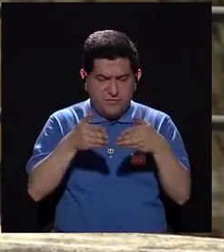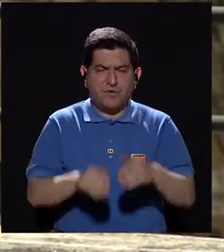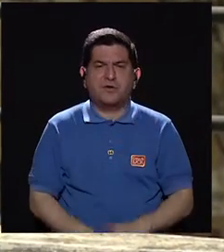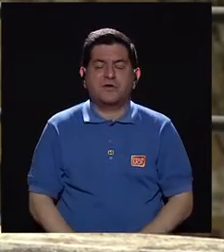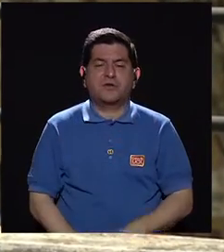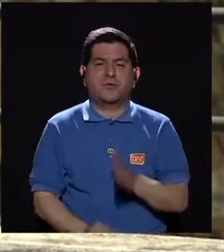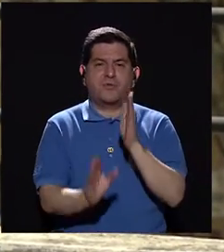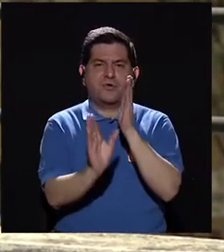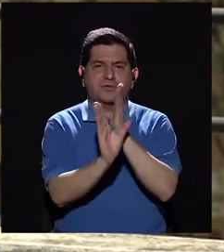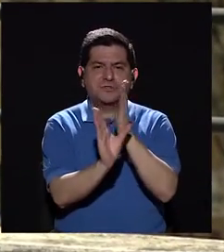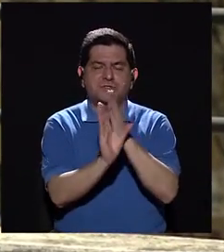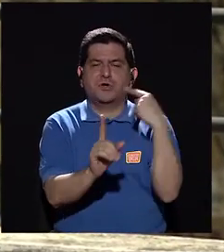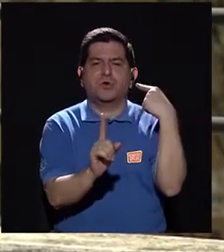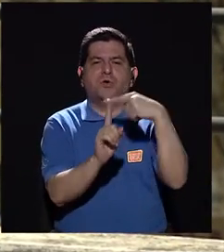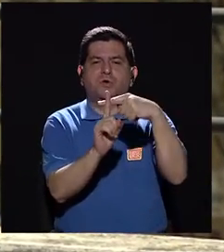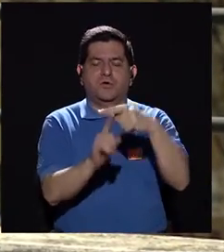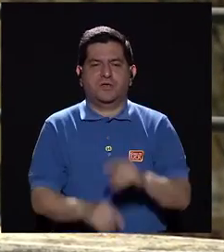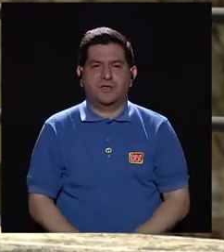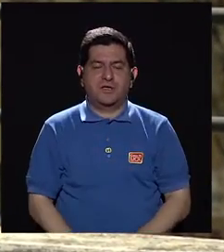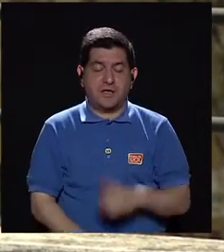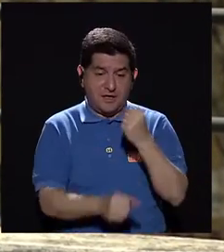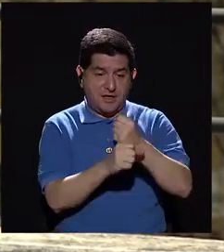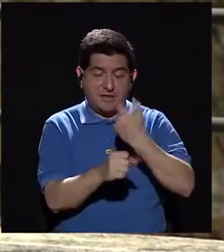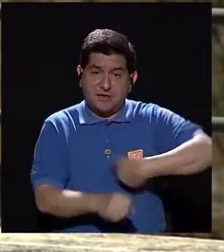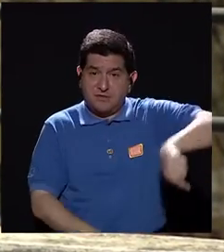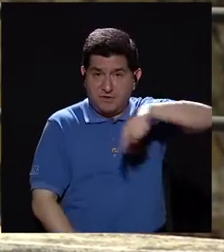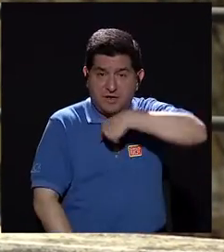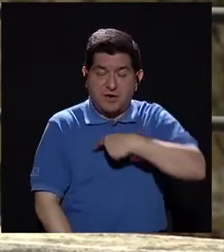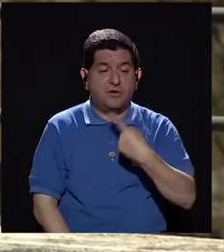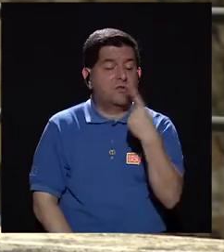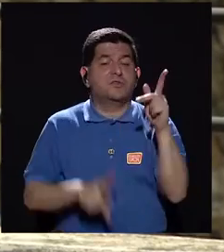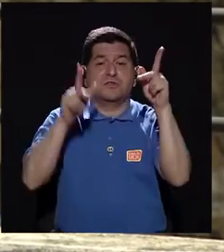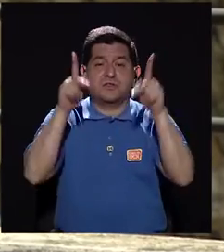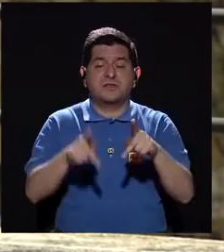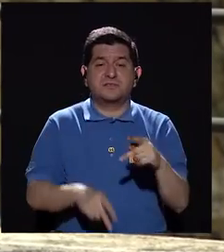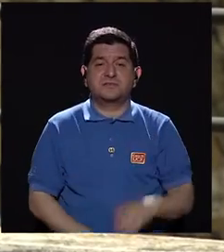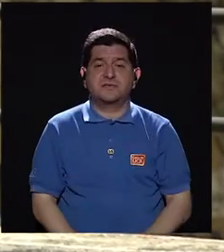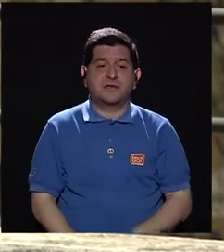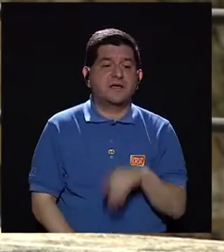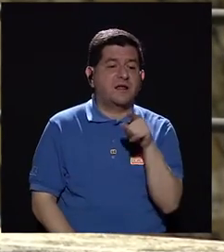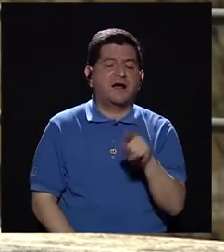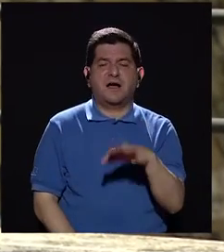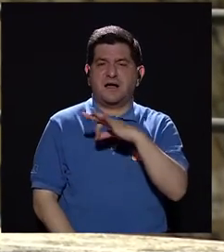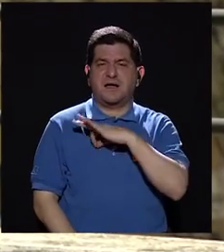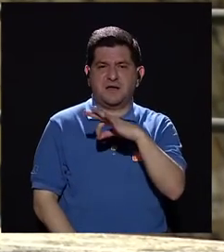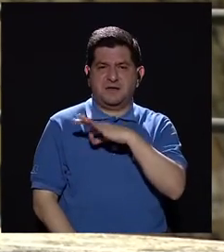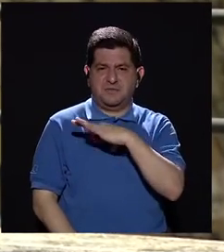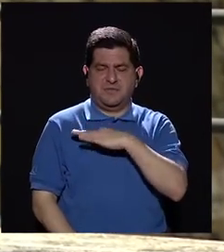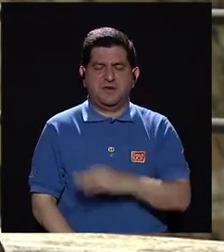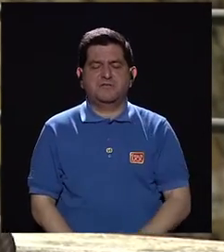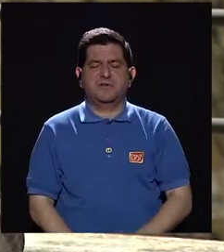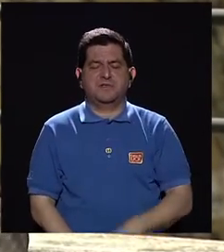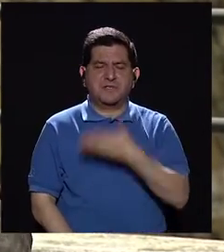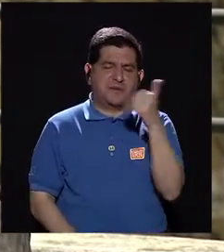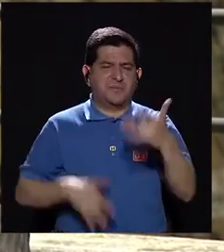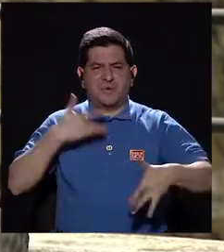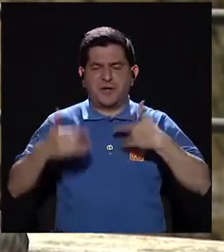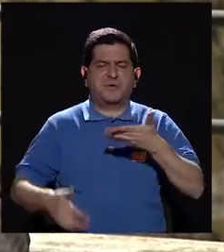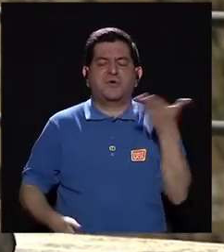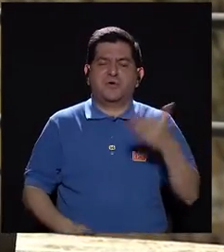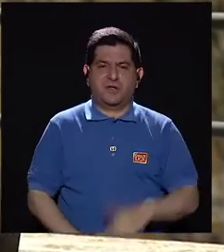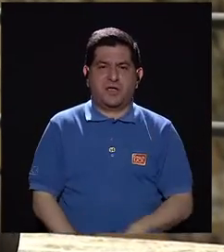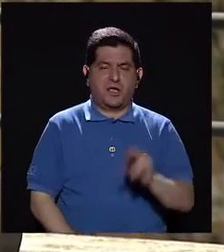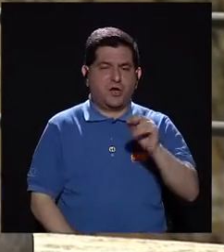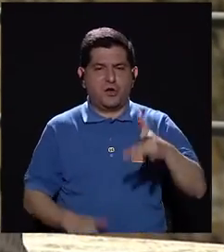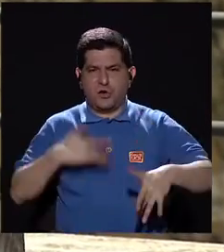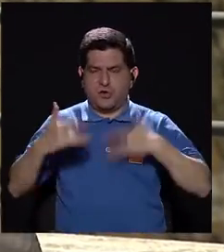la parte de la psicología positiva. Lo que hacemos con nuestro trabajo es decirle a la gente qué le hace bien para estar mejor. No qué le hace